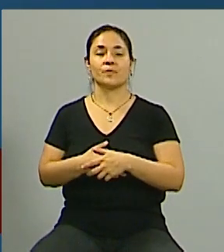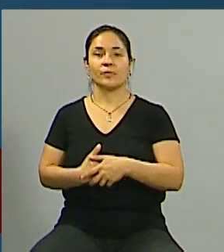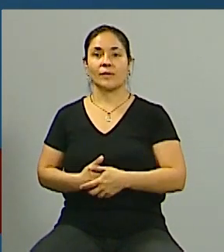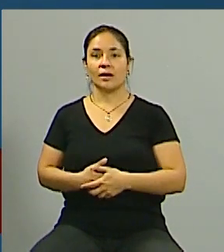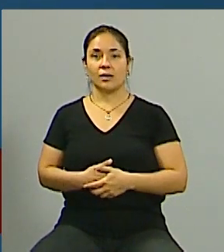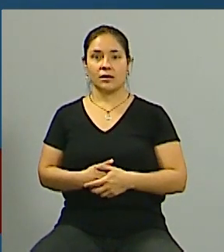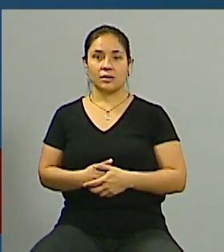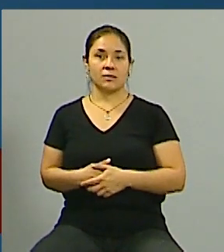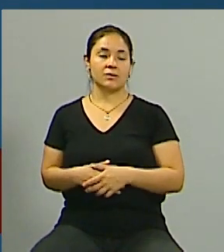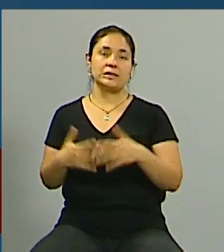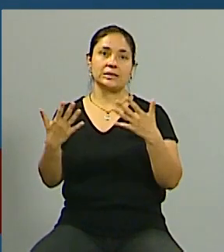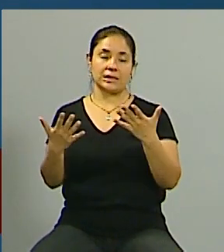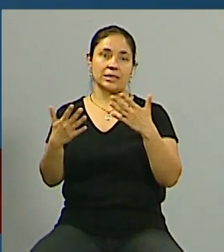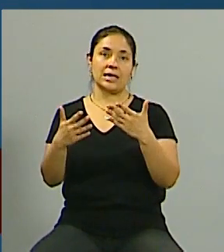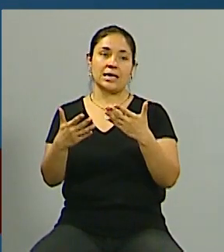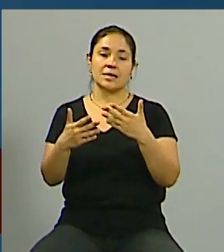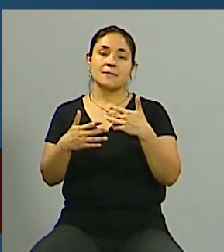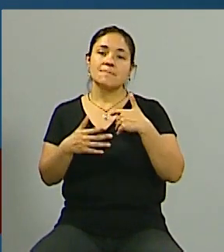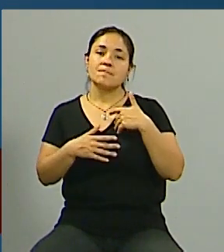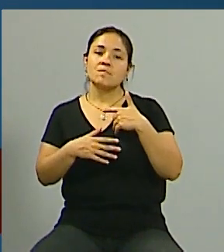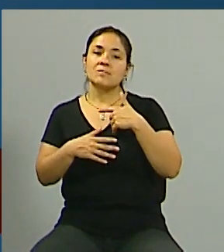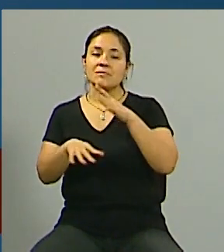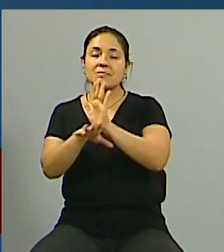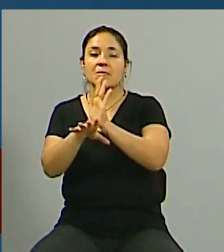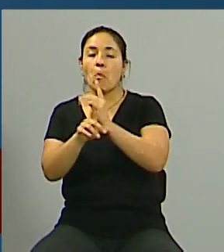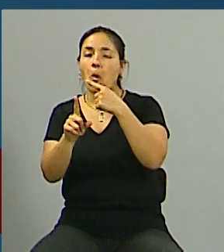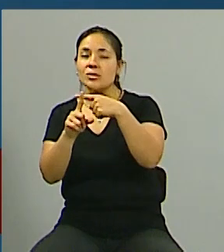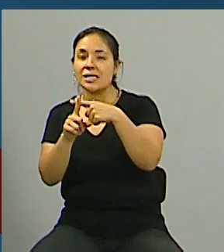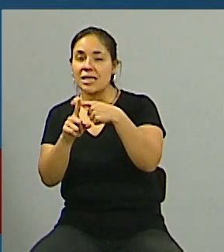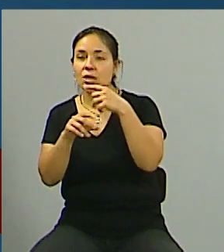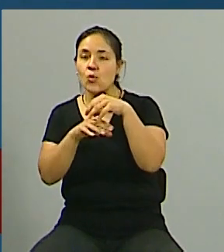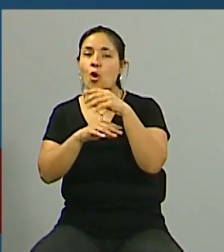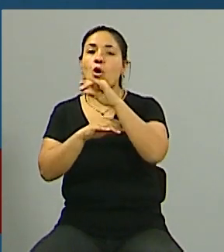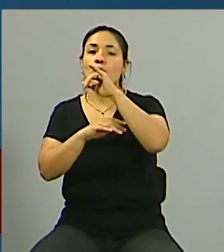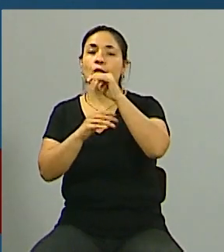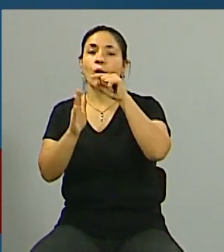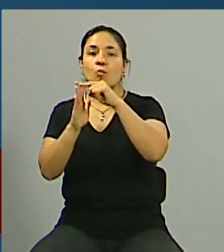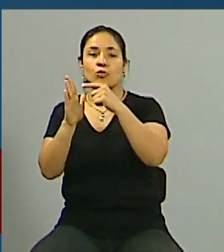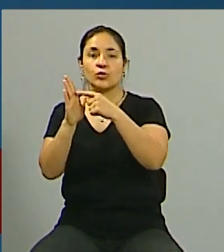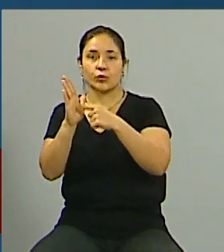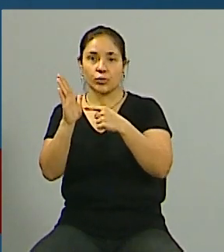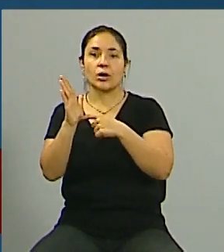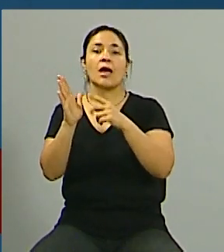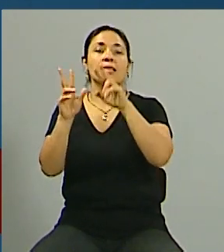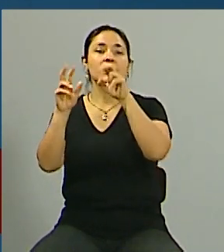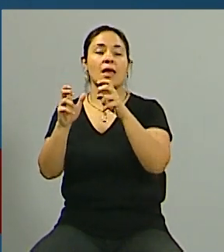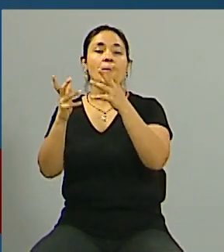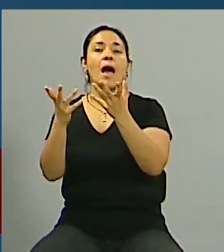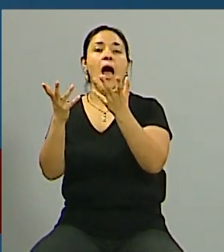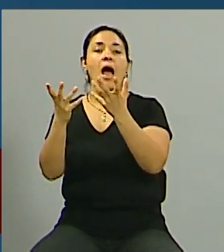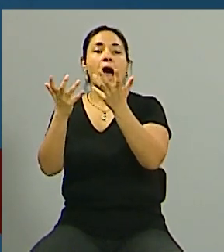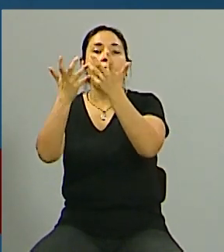Mira, en términos generales lo que podríamos decir de positivo ha sido la modificación de lo que es la cláusula de ajuste